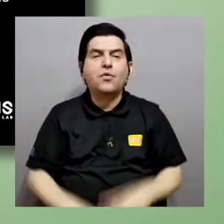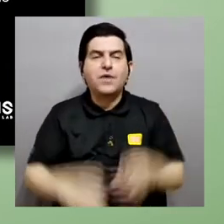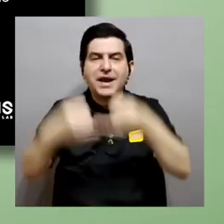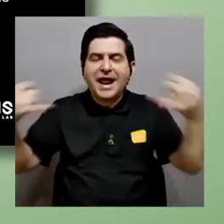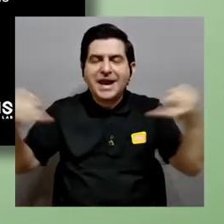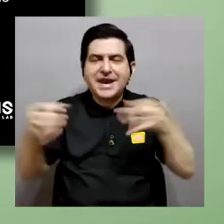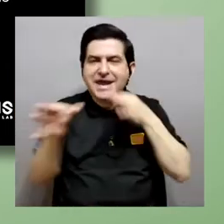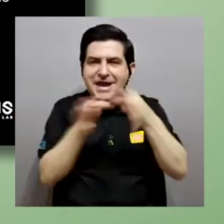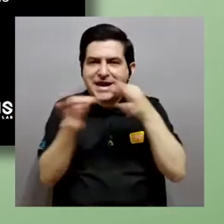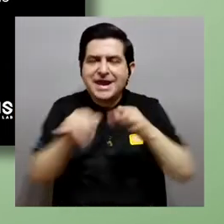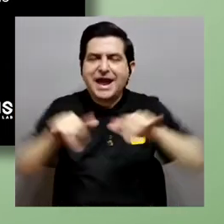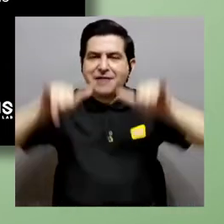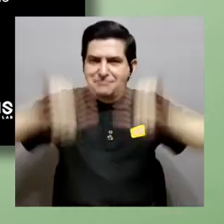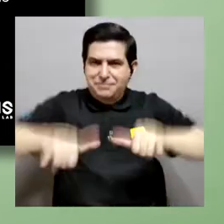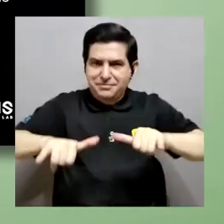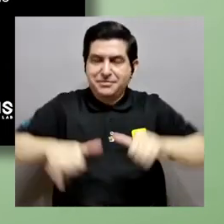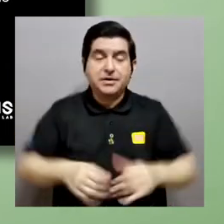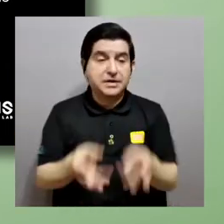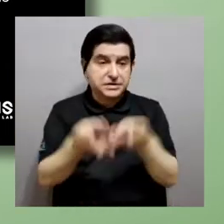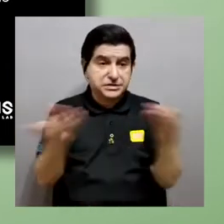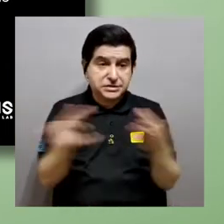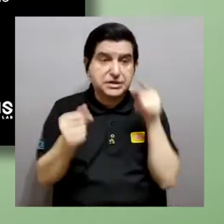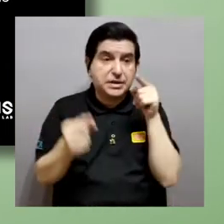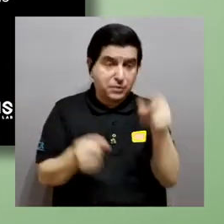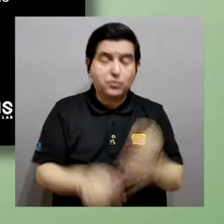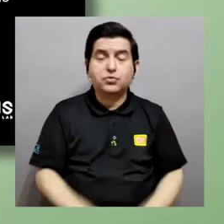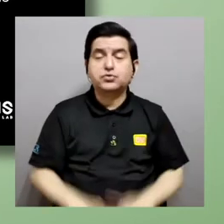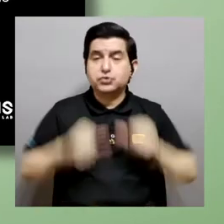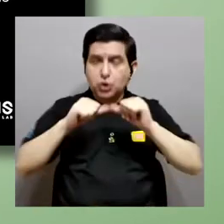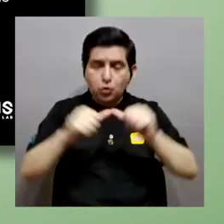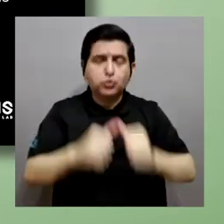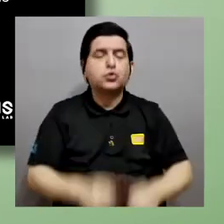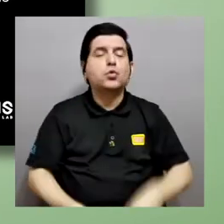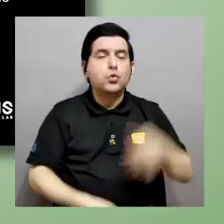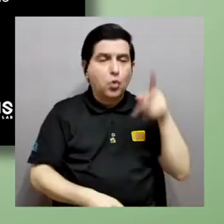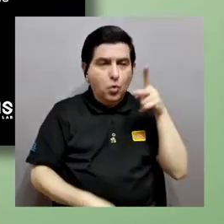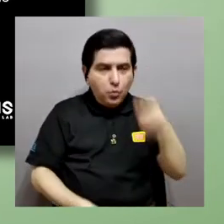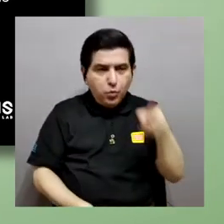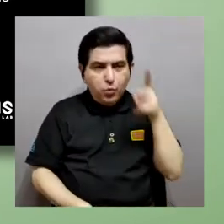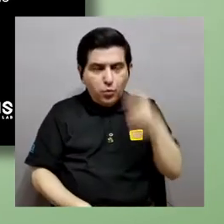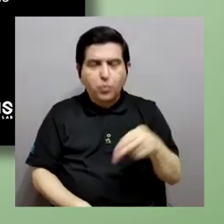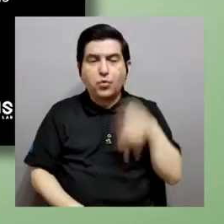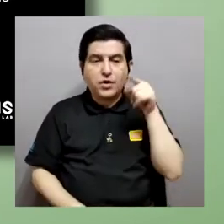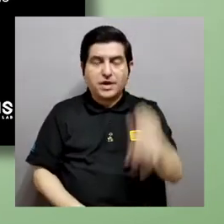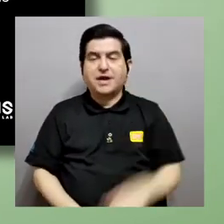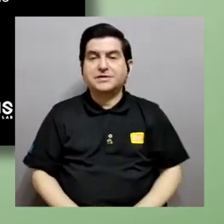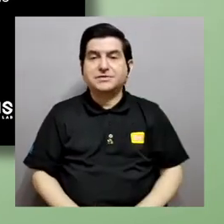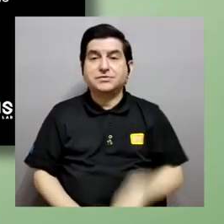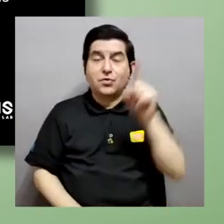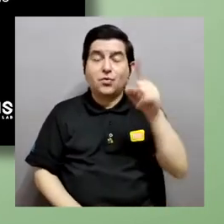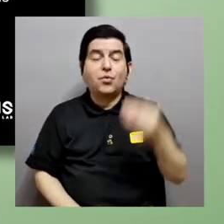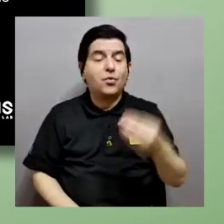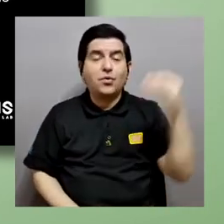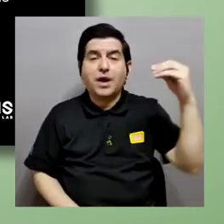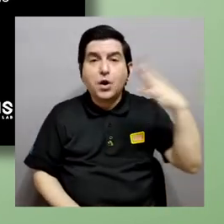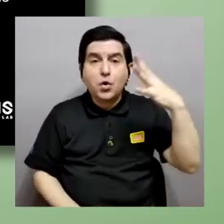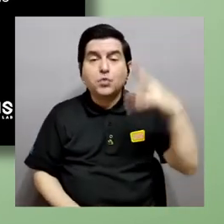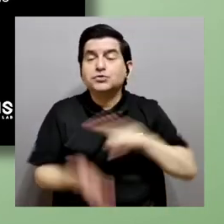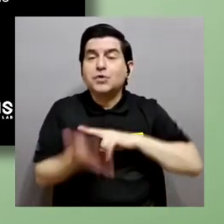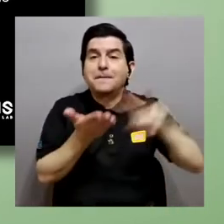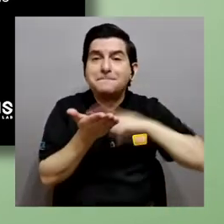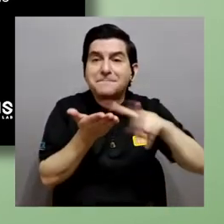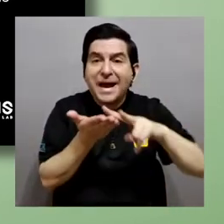produce este sensor que está permanentemente cortando y eso enciende una luz fluorescente de color verde. Es decir, cuando se da